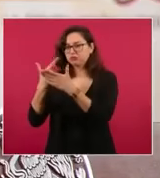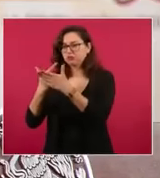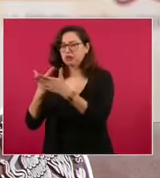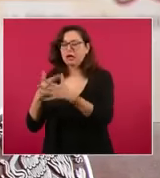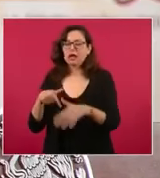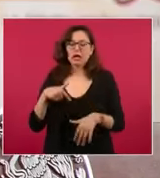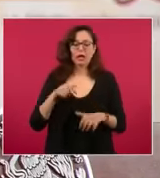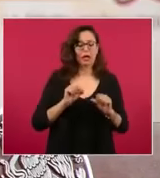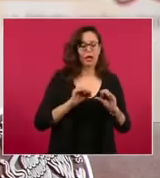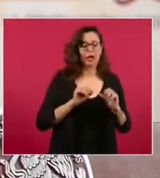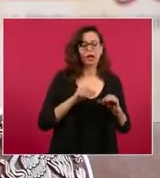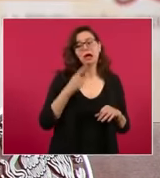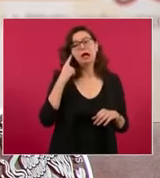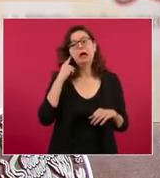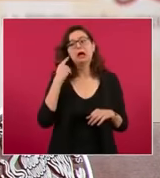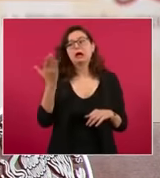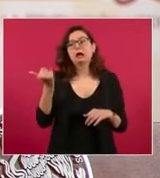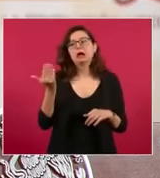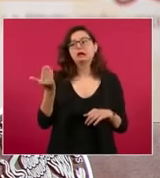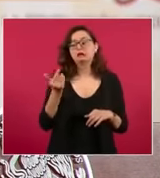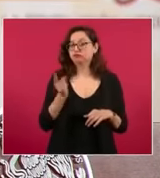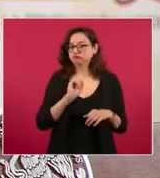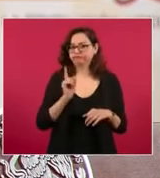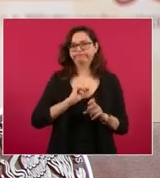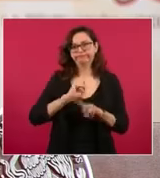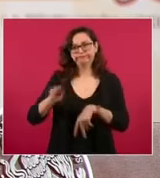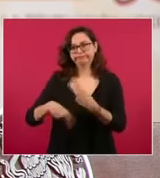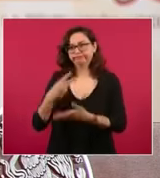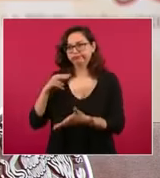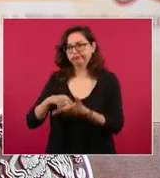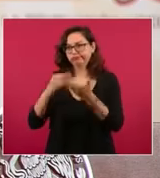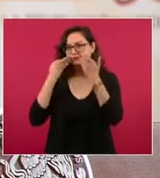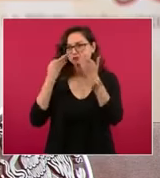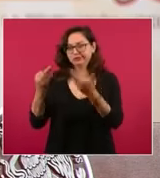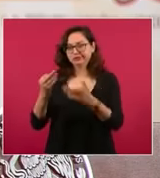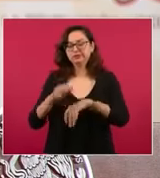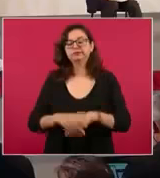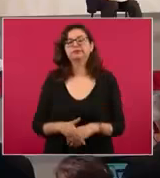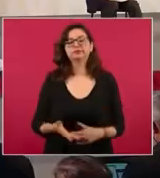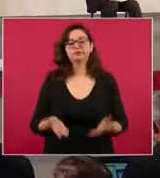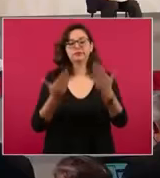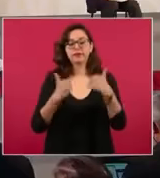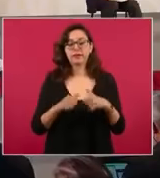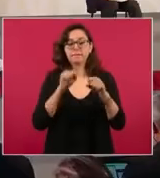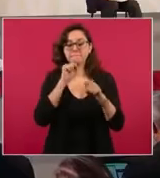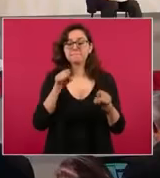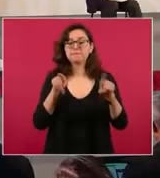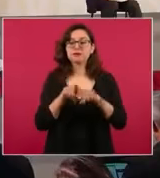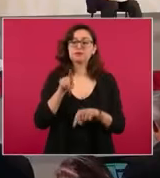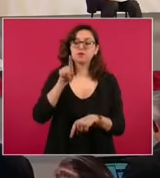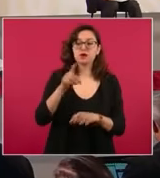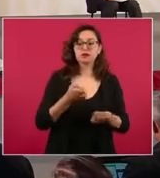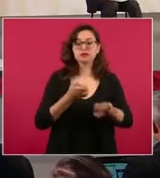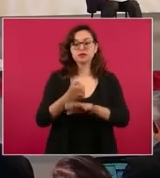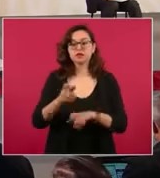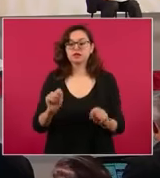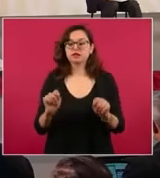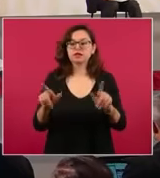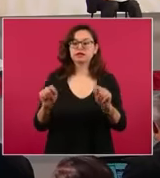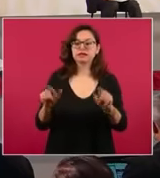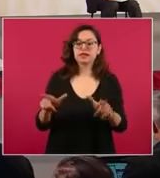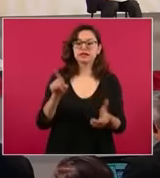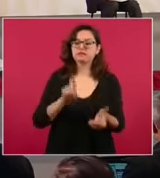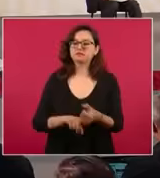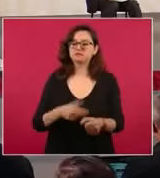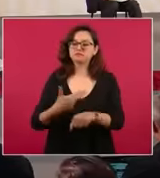escritorio. Continuamos con los reportes, en este caso, de los avances que hay en el estado de Tlaxcala, sobre todo en la regularización del personal.